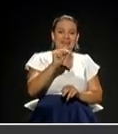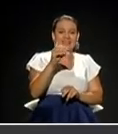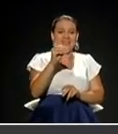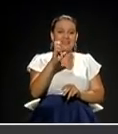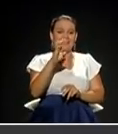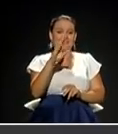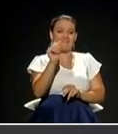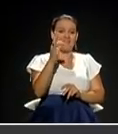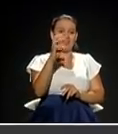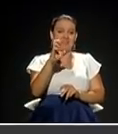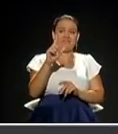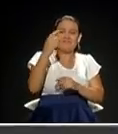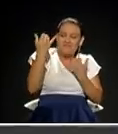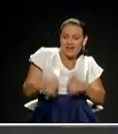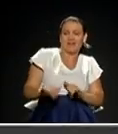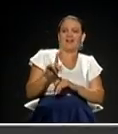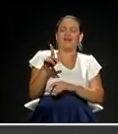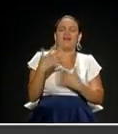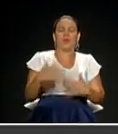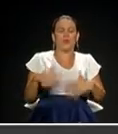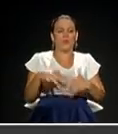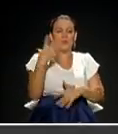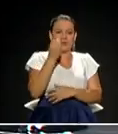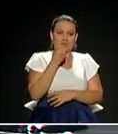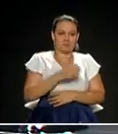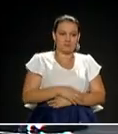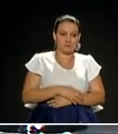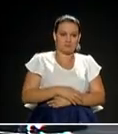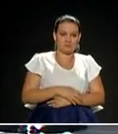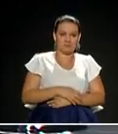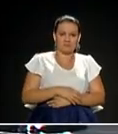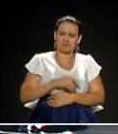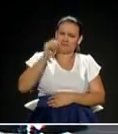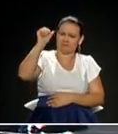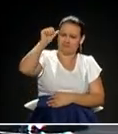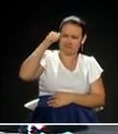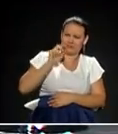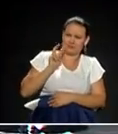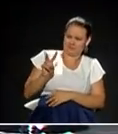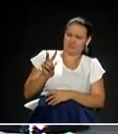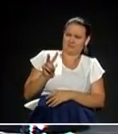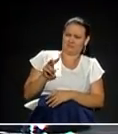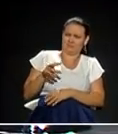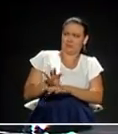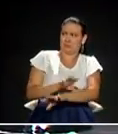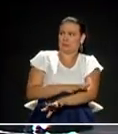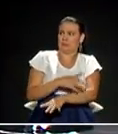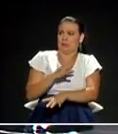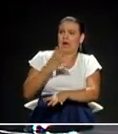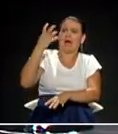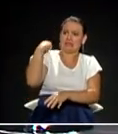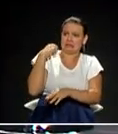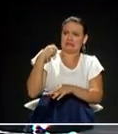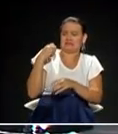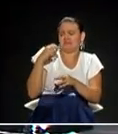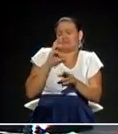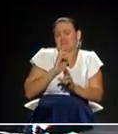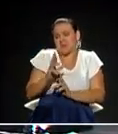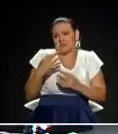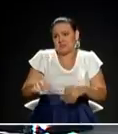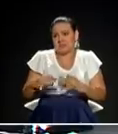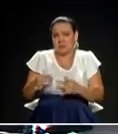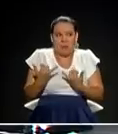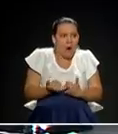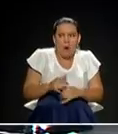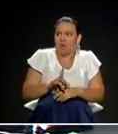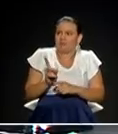Estoy sorprendida de los candidatos que cuando tuvieron la oportunidad hicieron pasito. Sí. Muy bien. Bueno, es decisión de usted. Muy bien. necesitan dos.